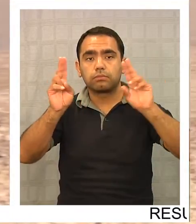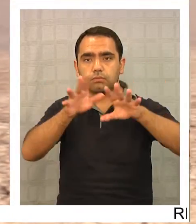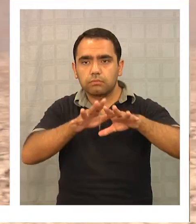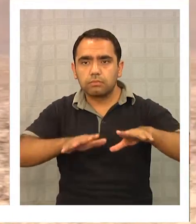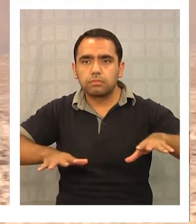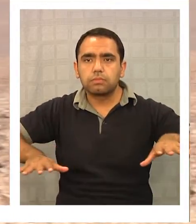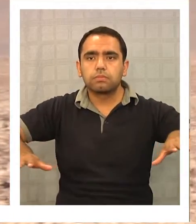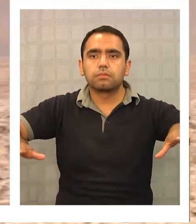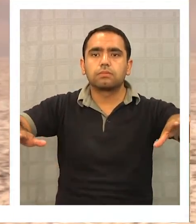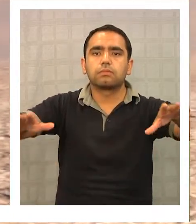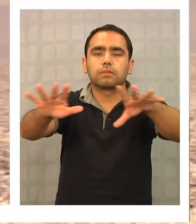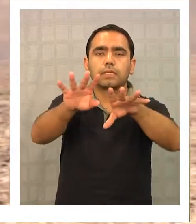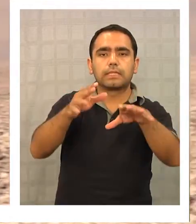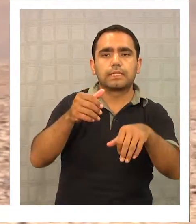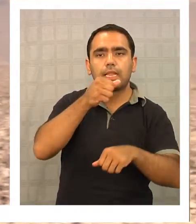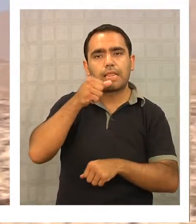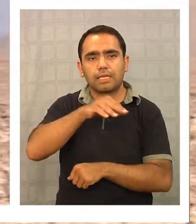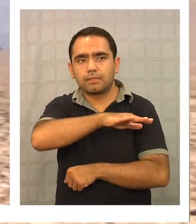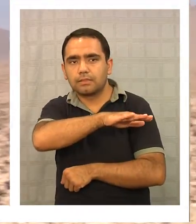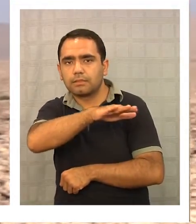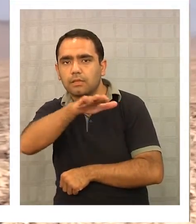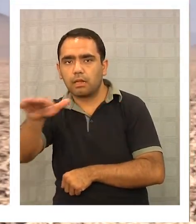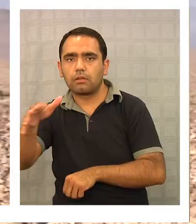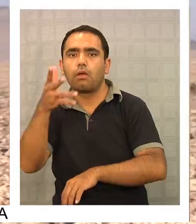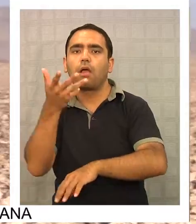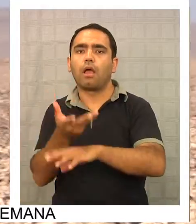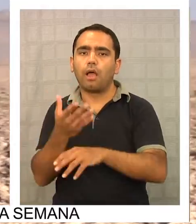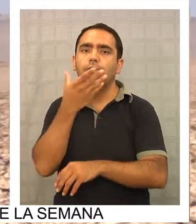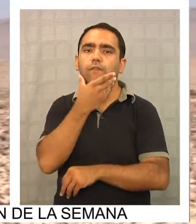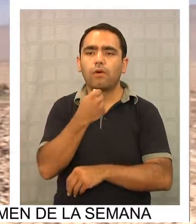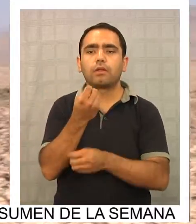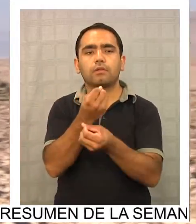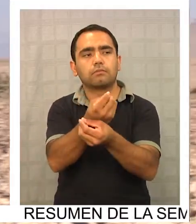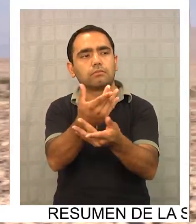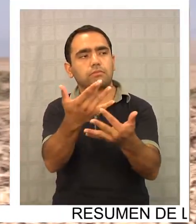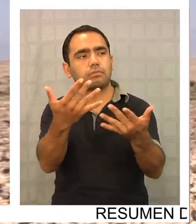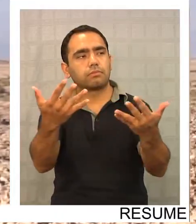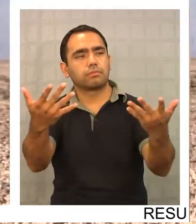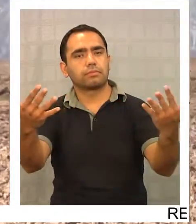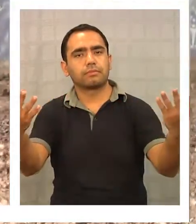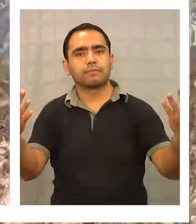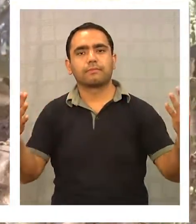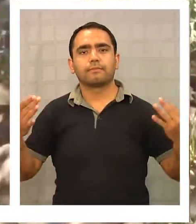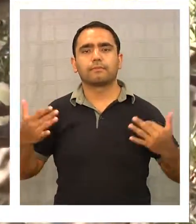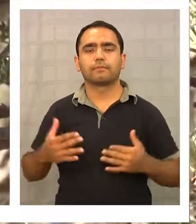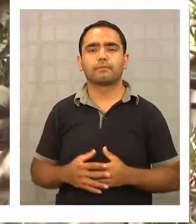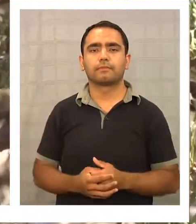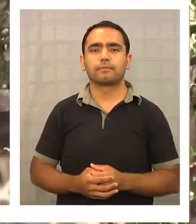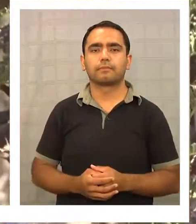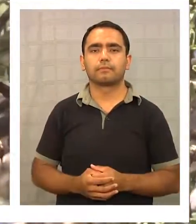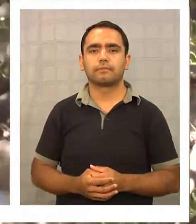constatar como la vida se hace un espacio a pesar de la hostilidad del desierto.